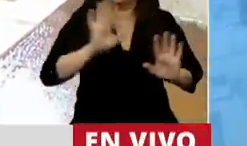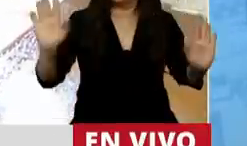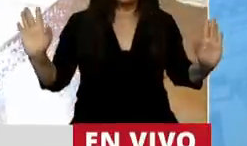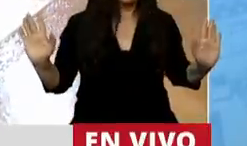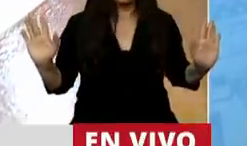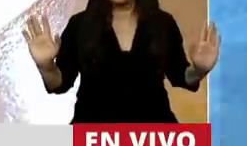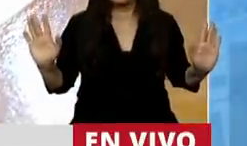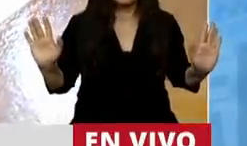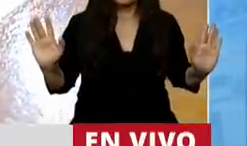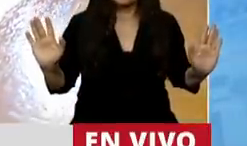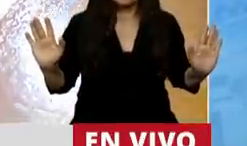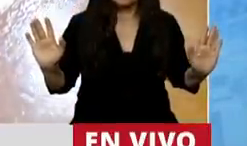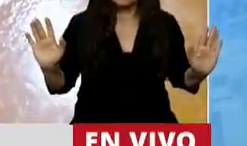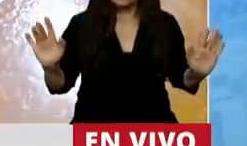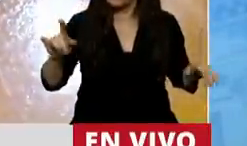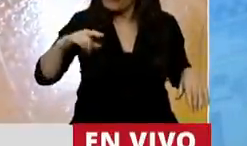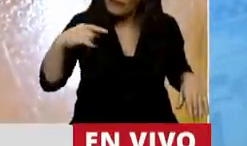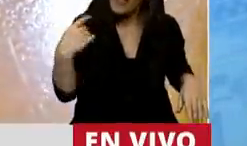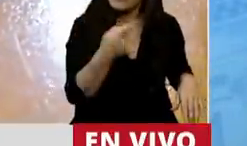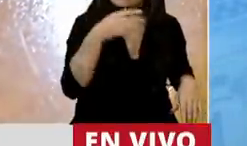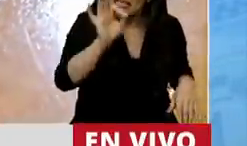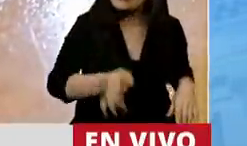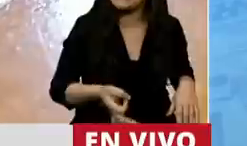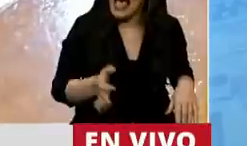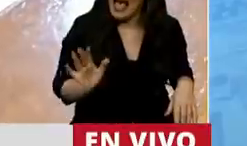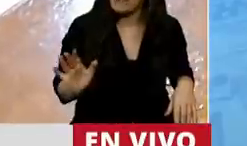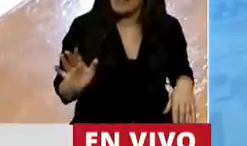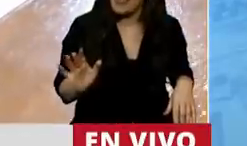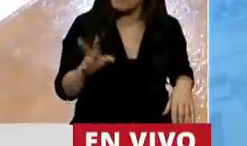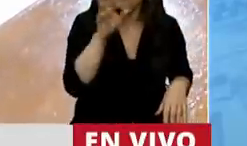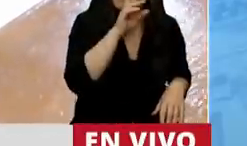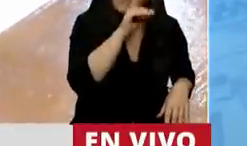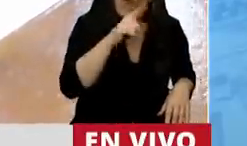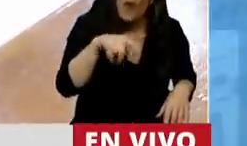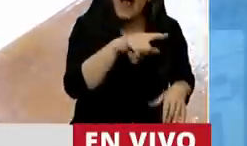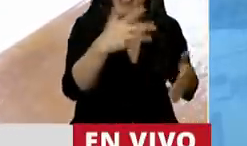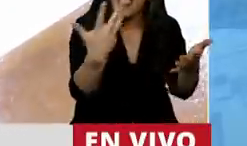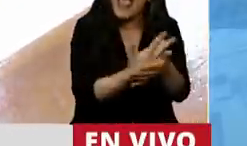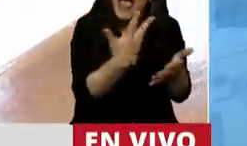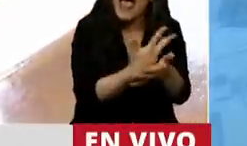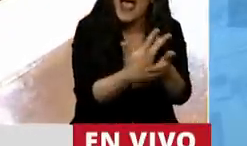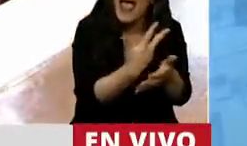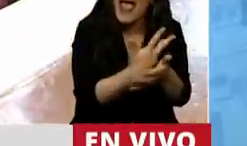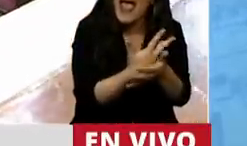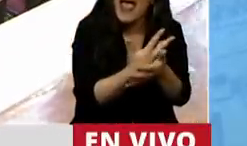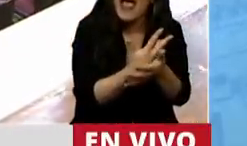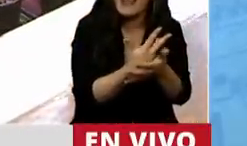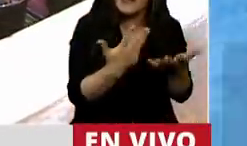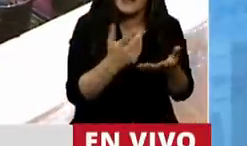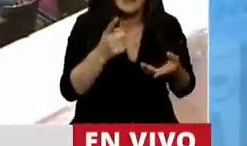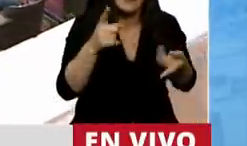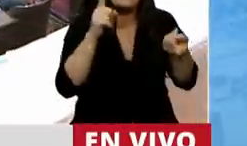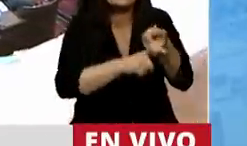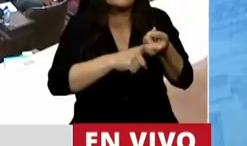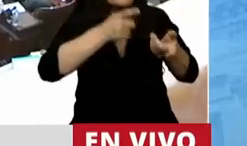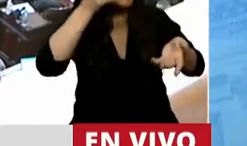Y particularmente sabemos de todo lo que sufren las mujeres cuando tienen maridos